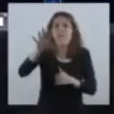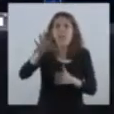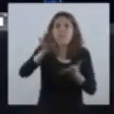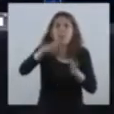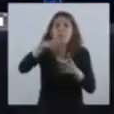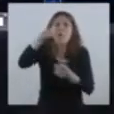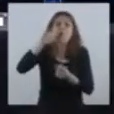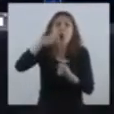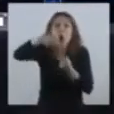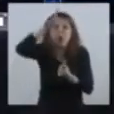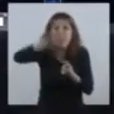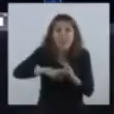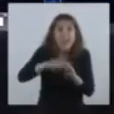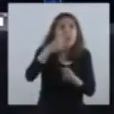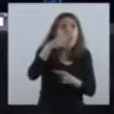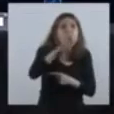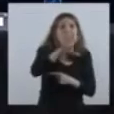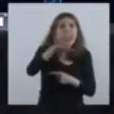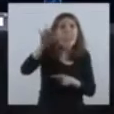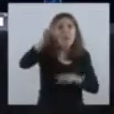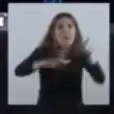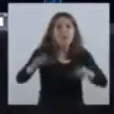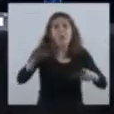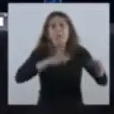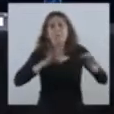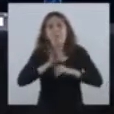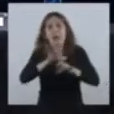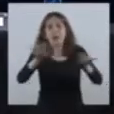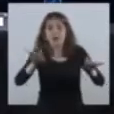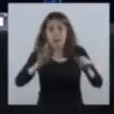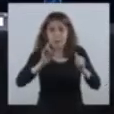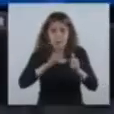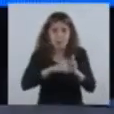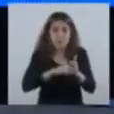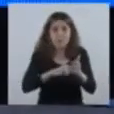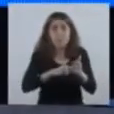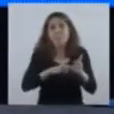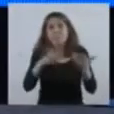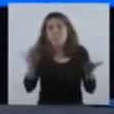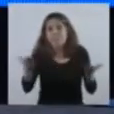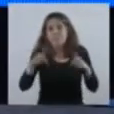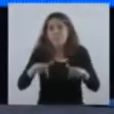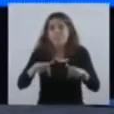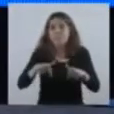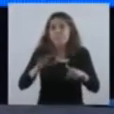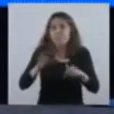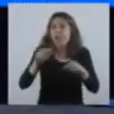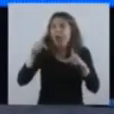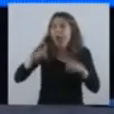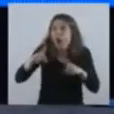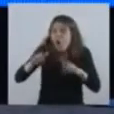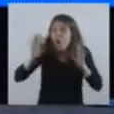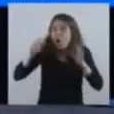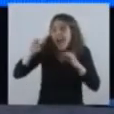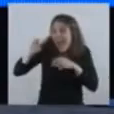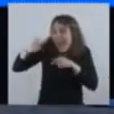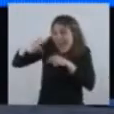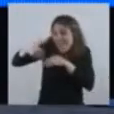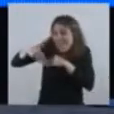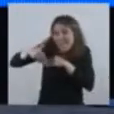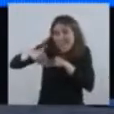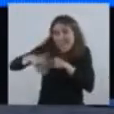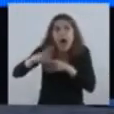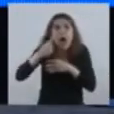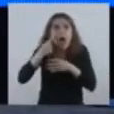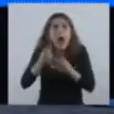.500 casos diarios. Entonces, recién nosotros ahora vamos a ver qué